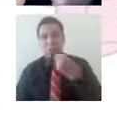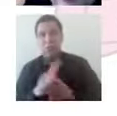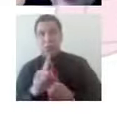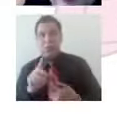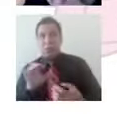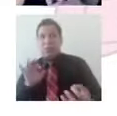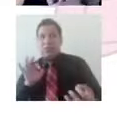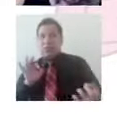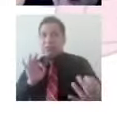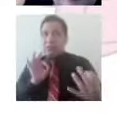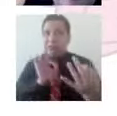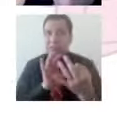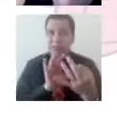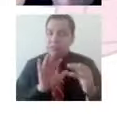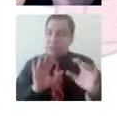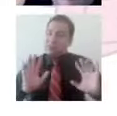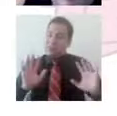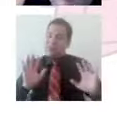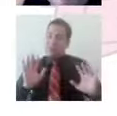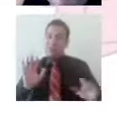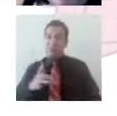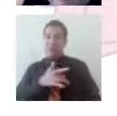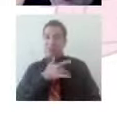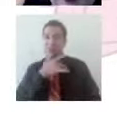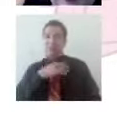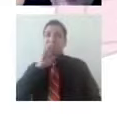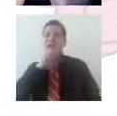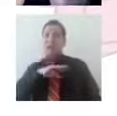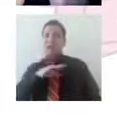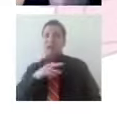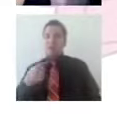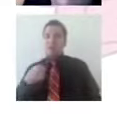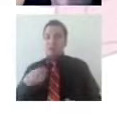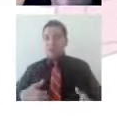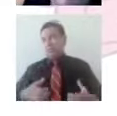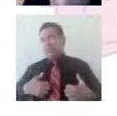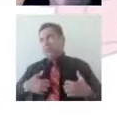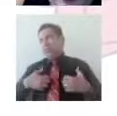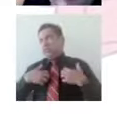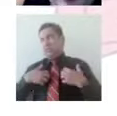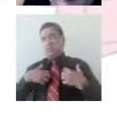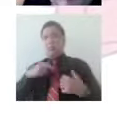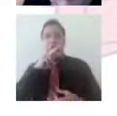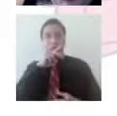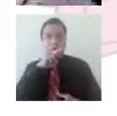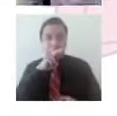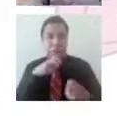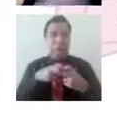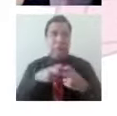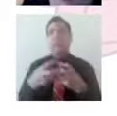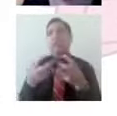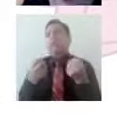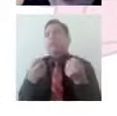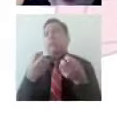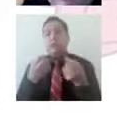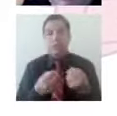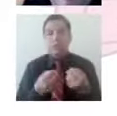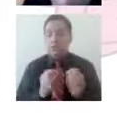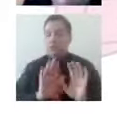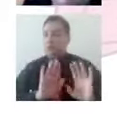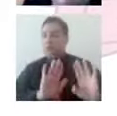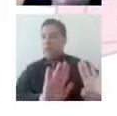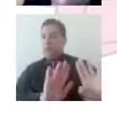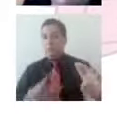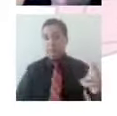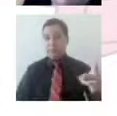de malestar, que no queremos sentirnos tristes, enojados, angustiados, etcétera. Tres,